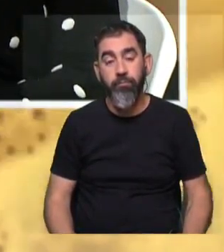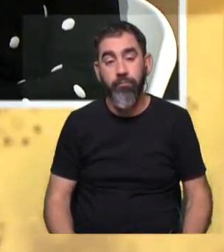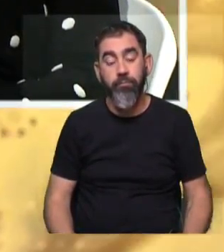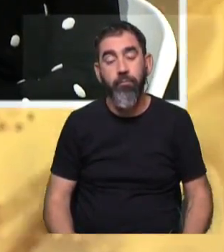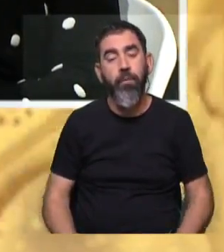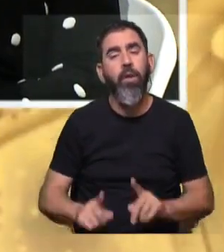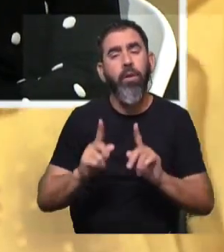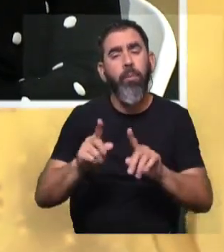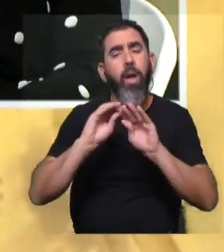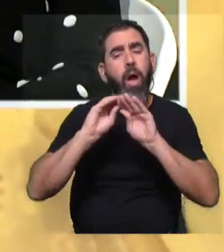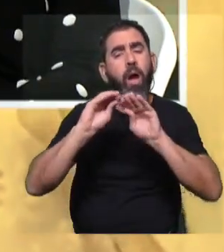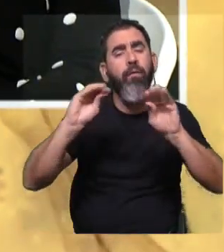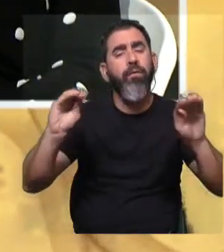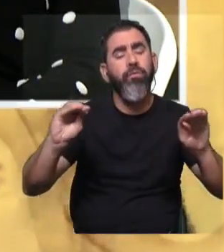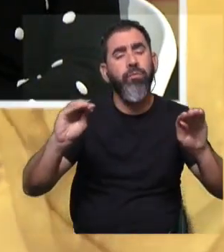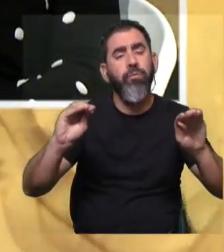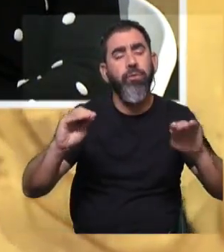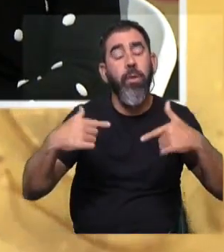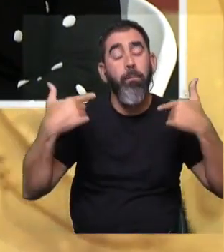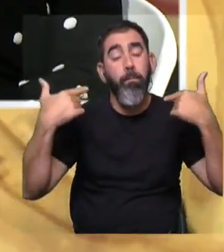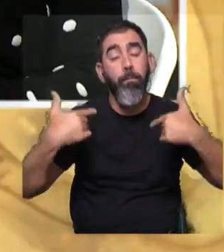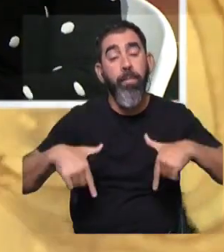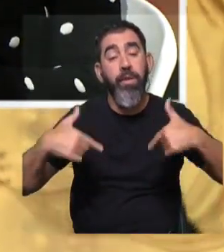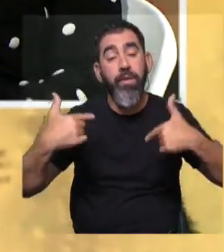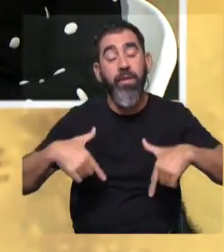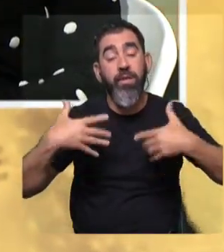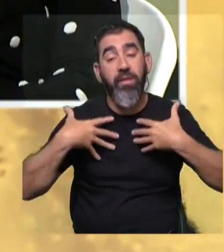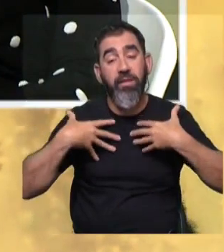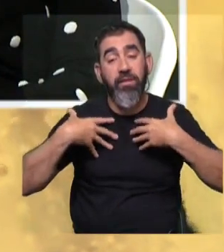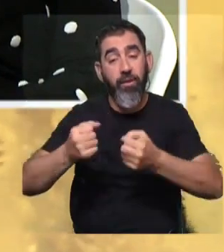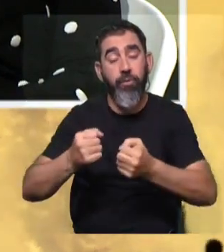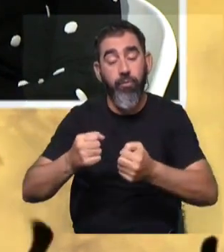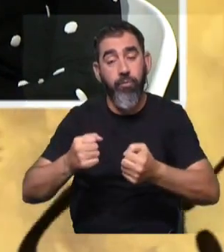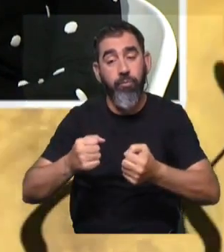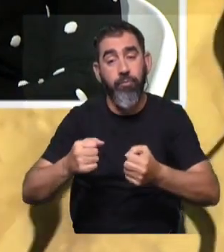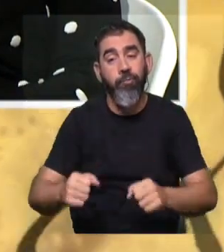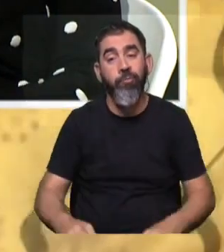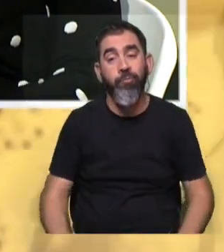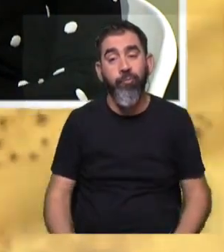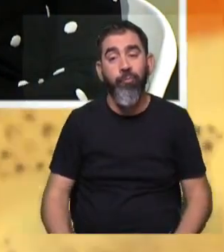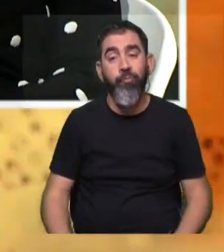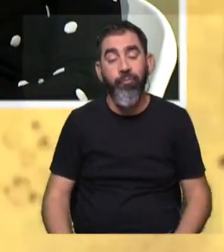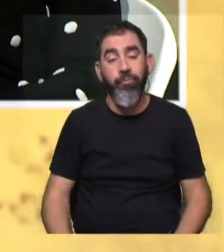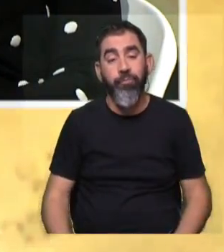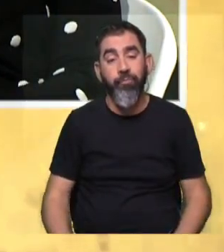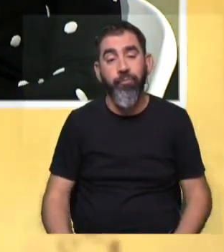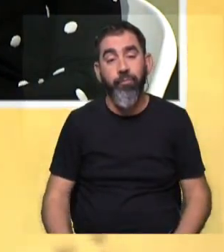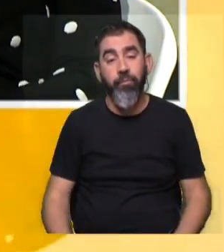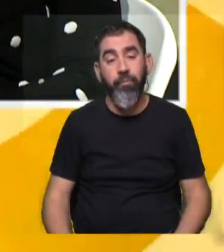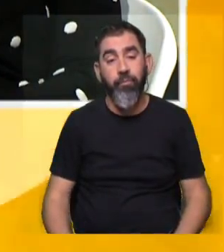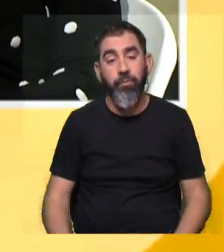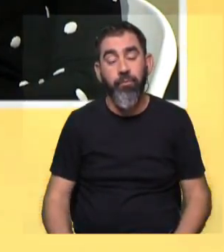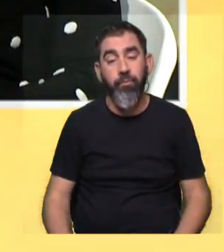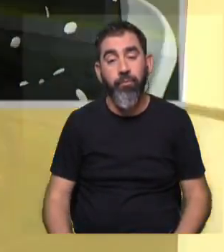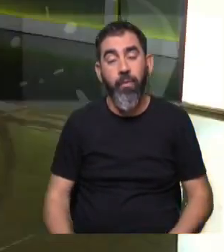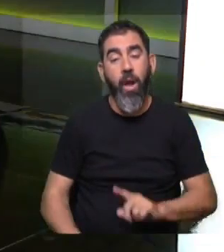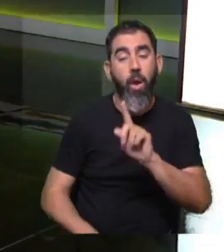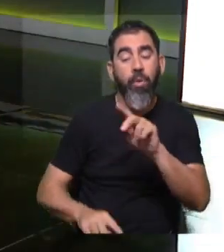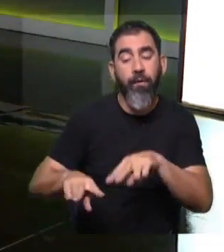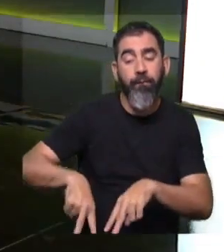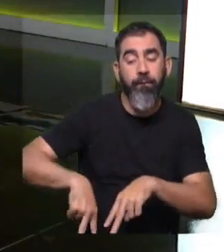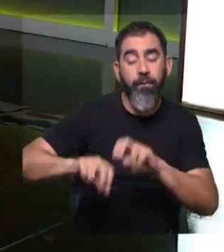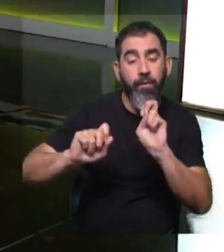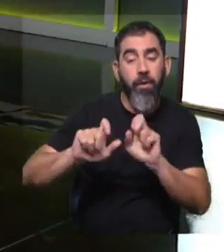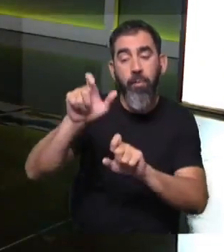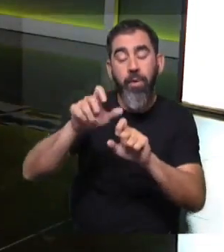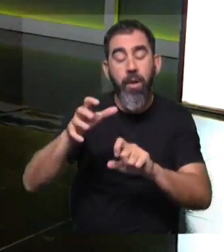anuncio también por parte del Ministerio en esta fecha de hacer determinados estudios a quienes